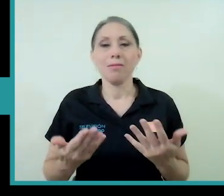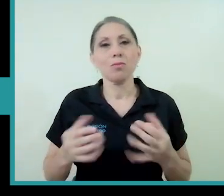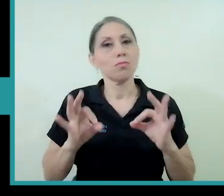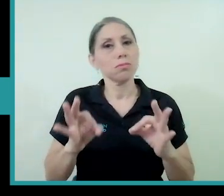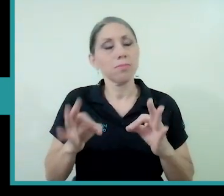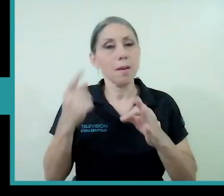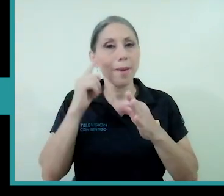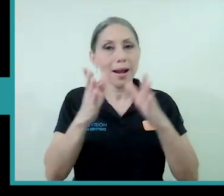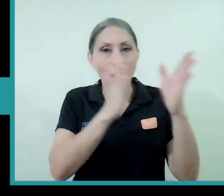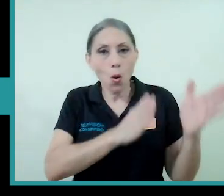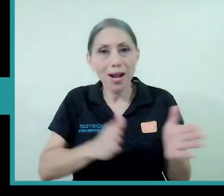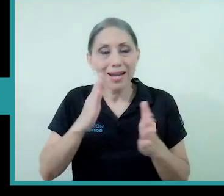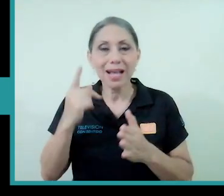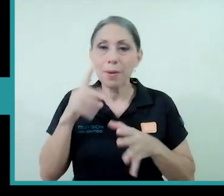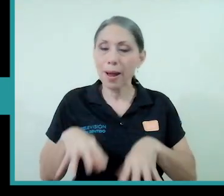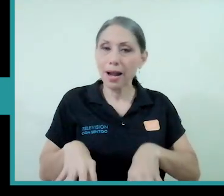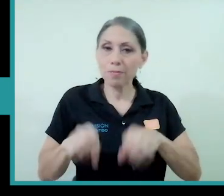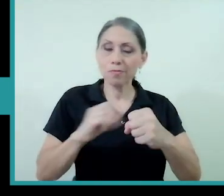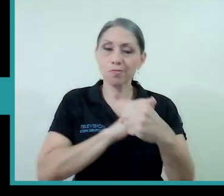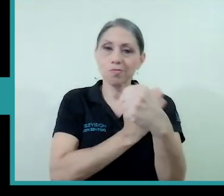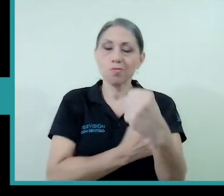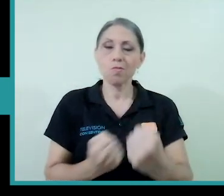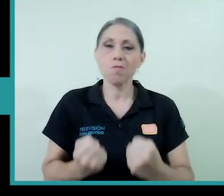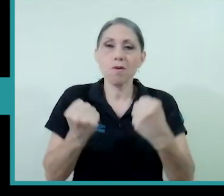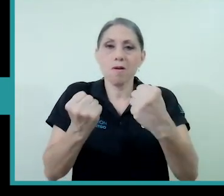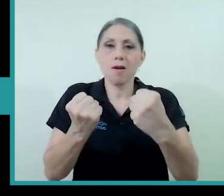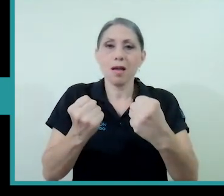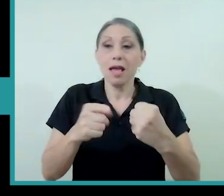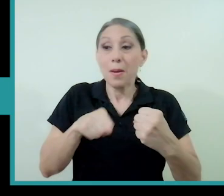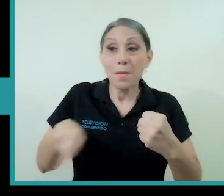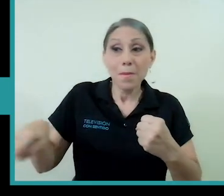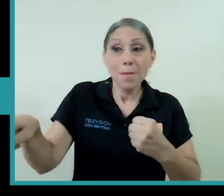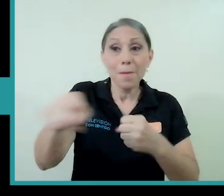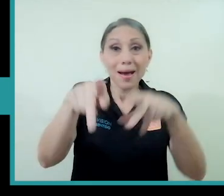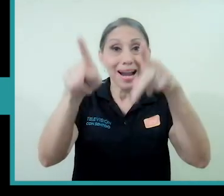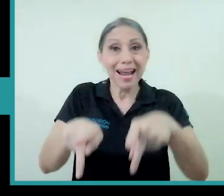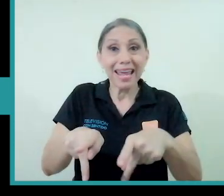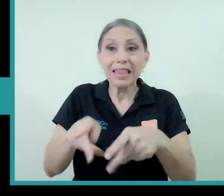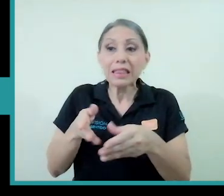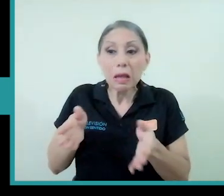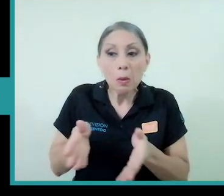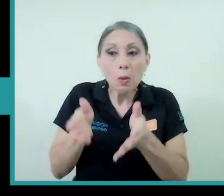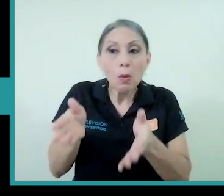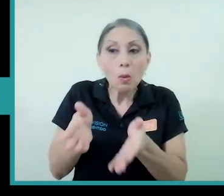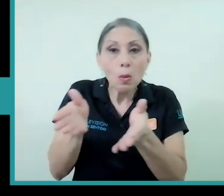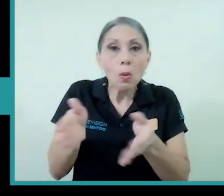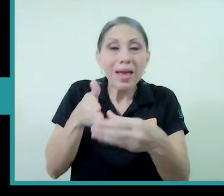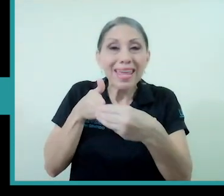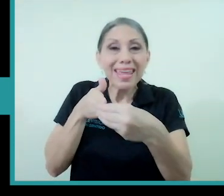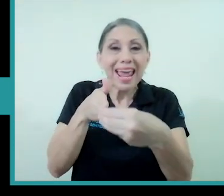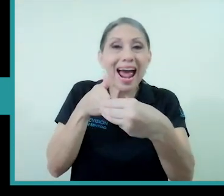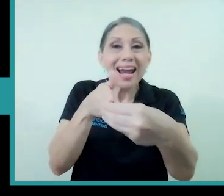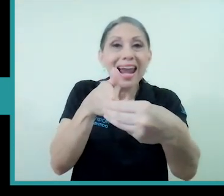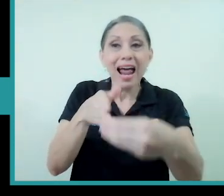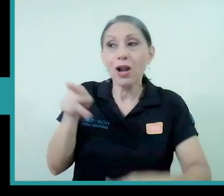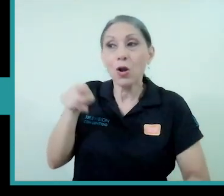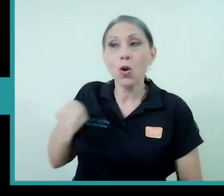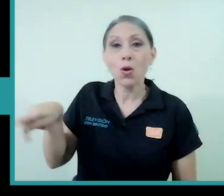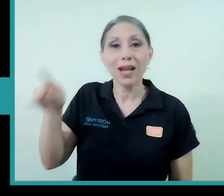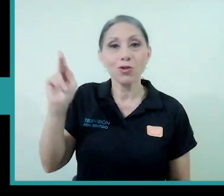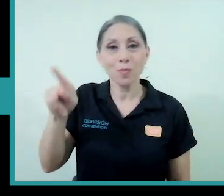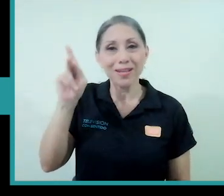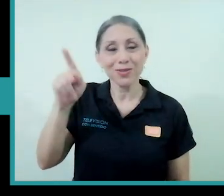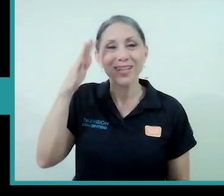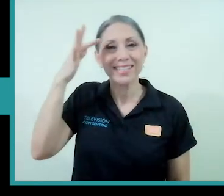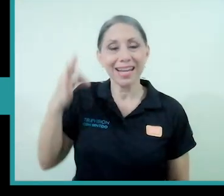organizarme, para tener poder, para guiar a la gente, de conducir a la gente, por lo que los pastores creen que es lo